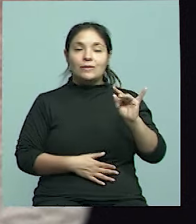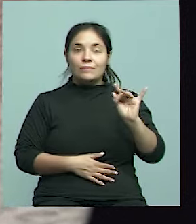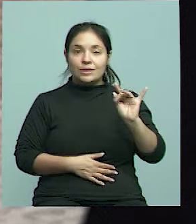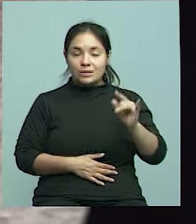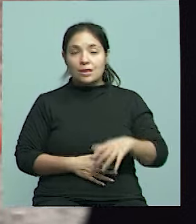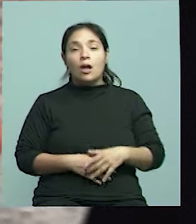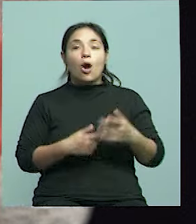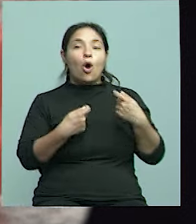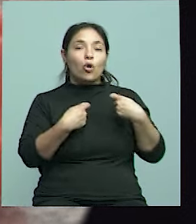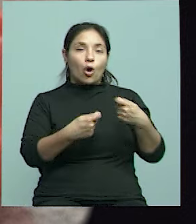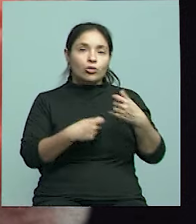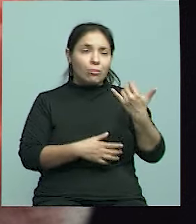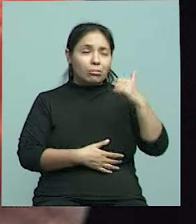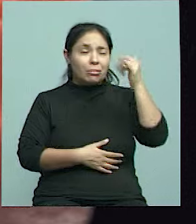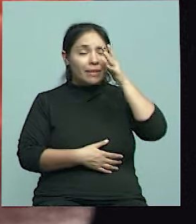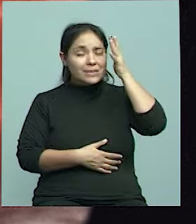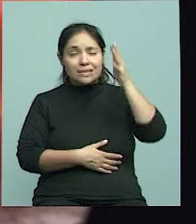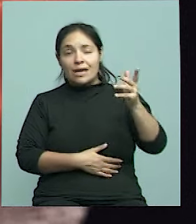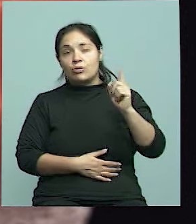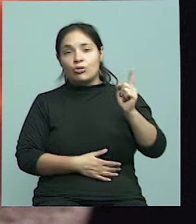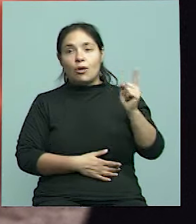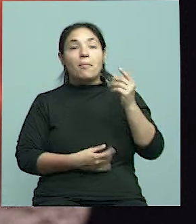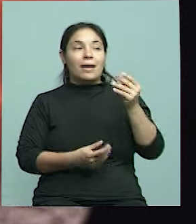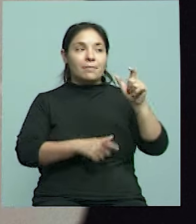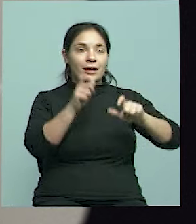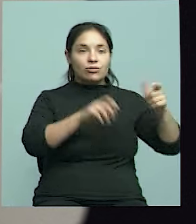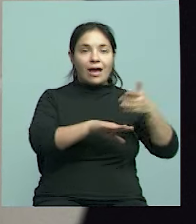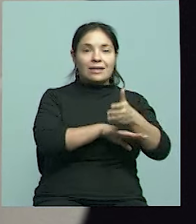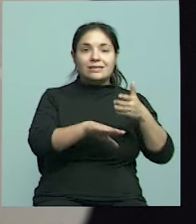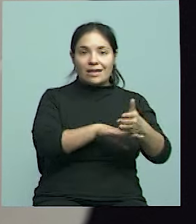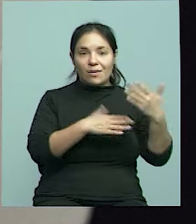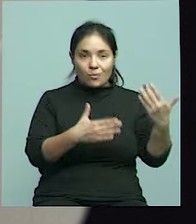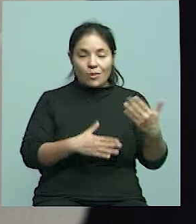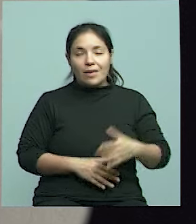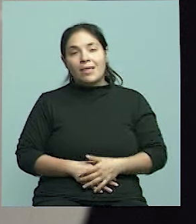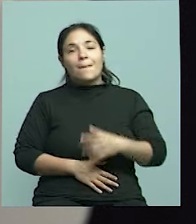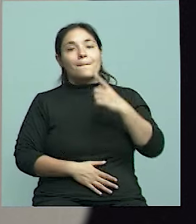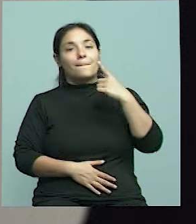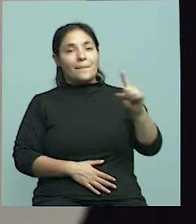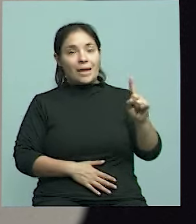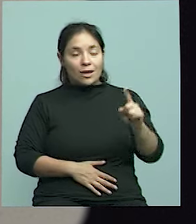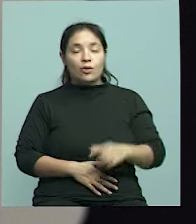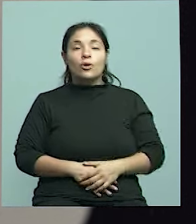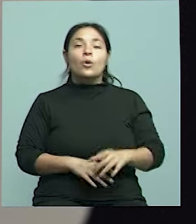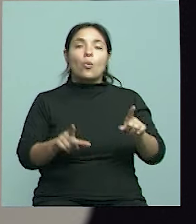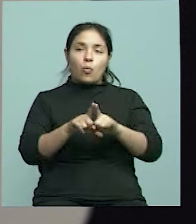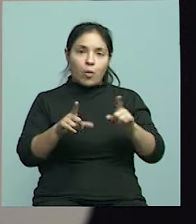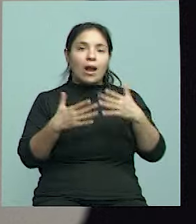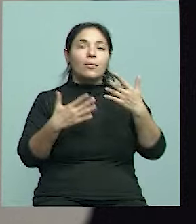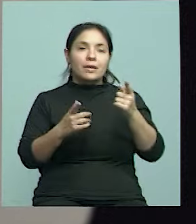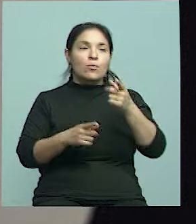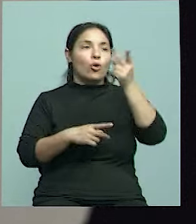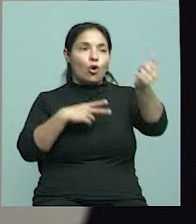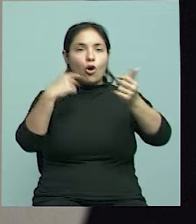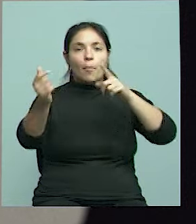a costos que no sean tan altos para que las personas puedan acceder, pero que nos permita seguir reponiendo los